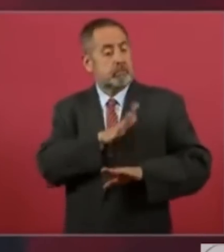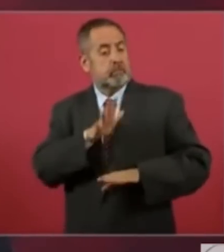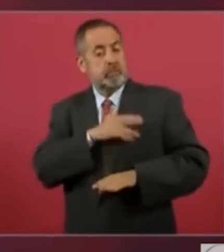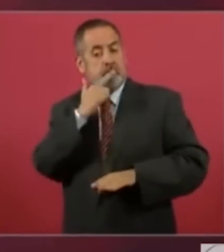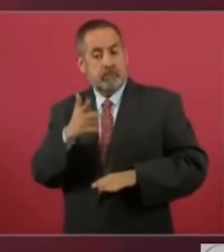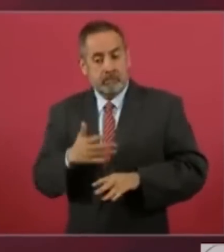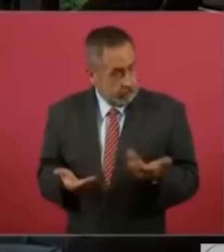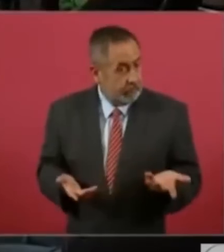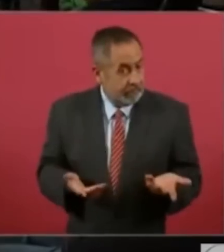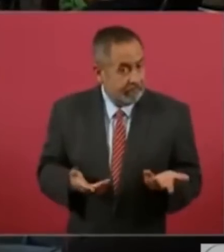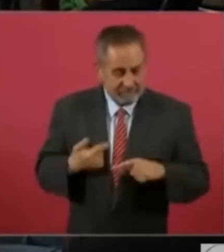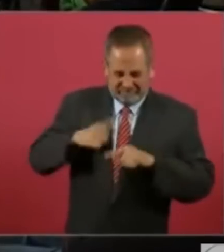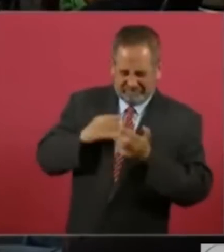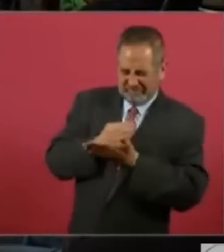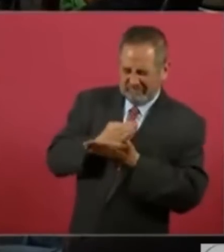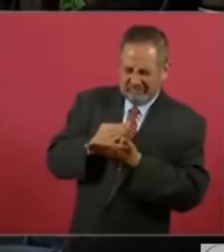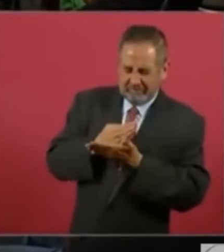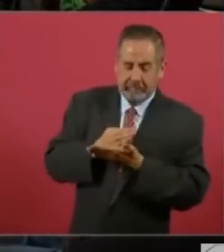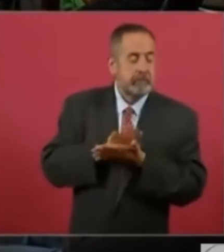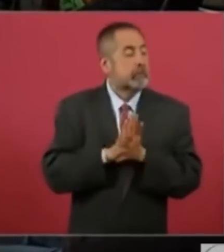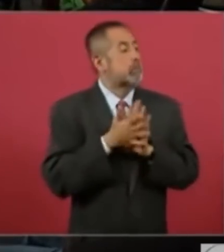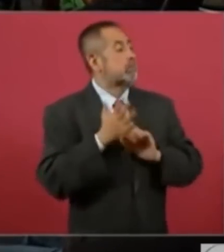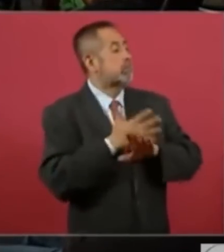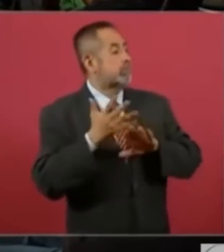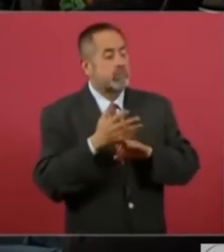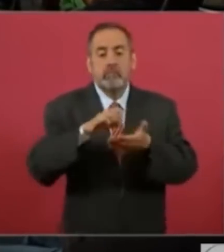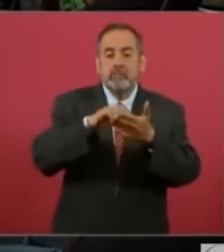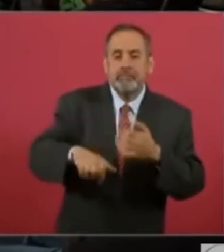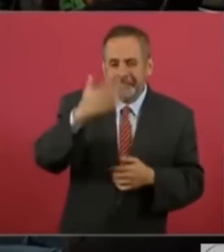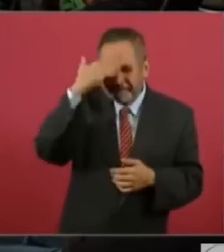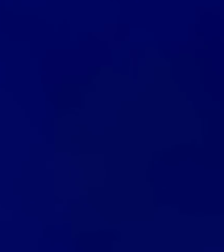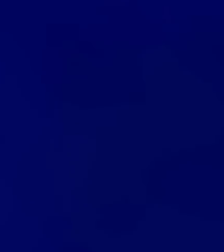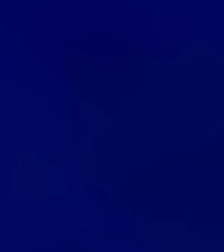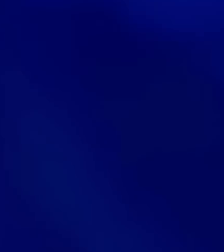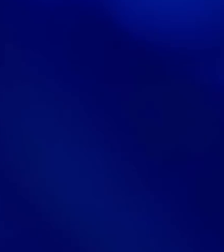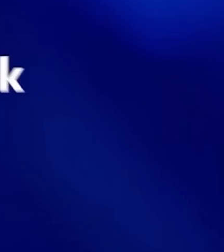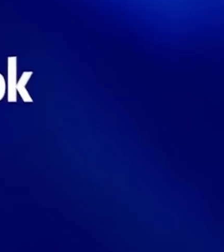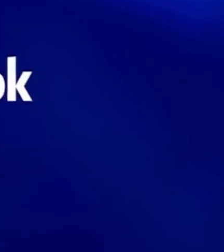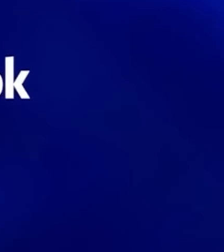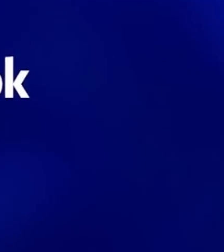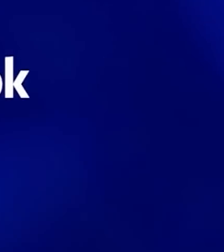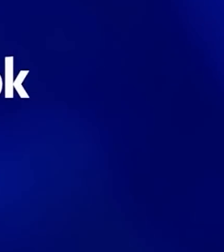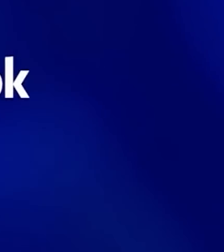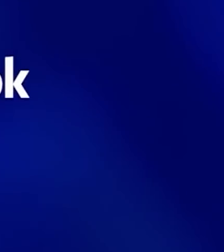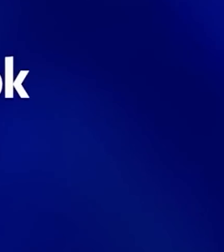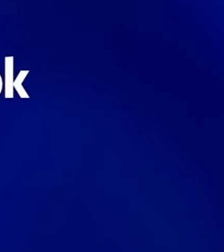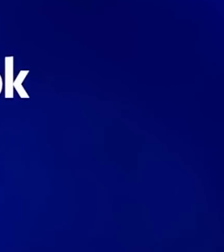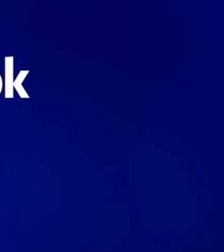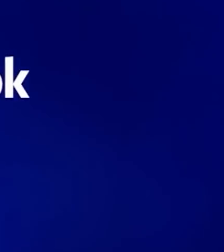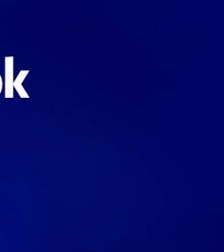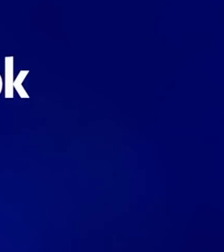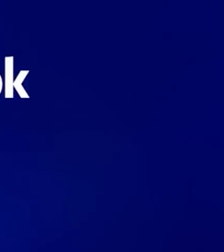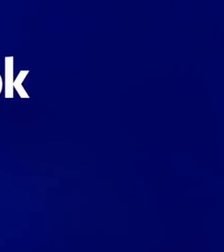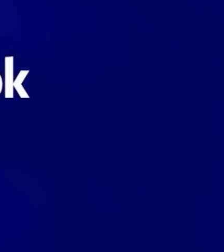Se habla mucho, por ejemplo, del caso de Porfirio Díaz. Gracias. Gracias. Gracias.